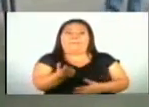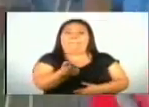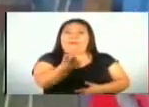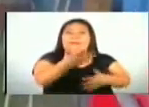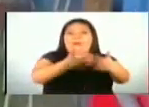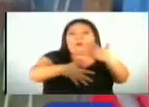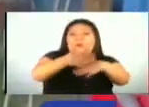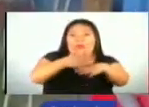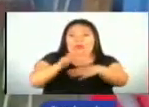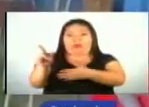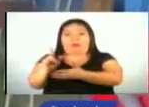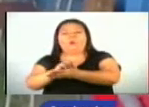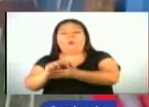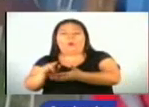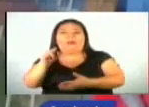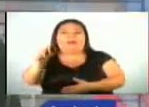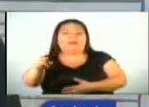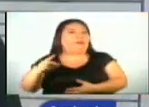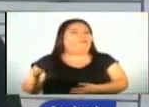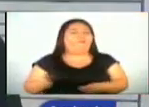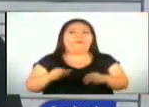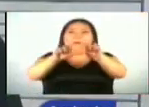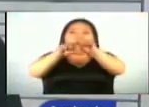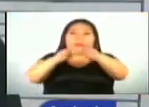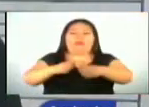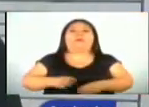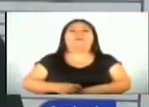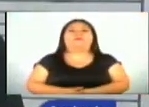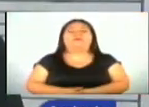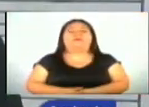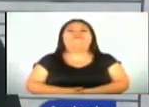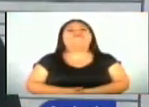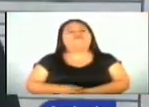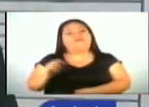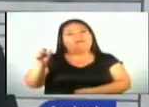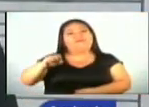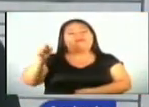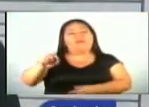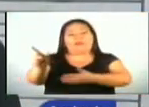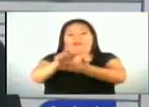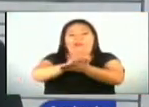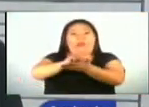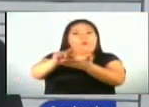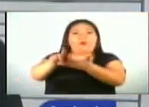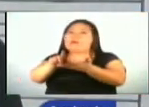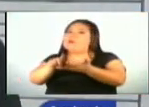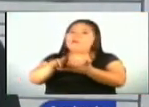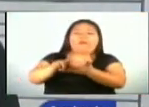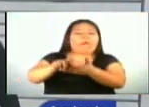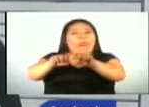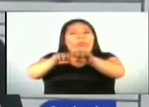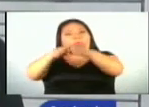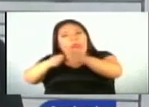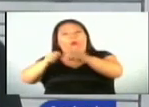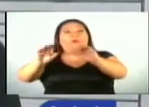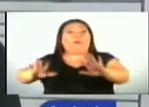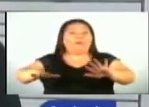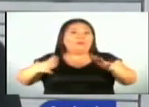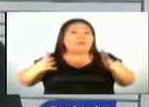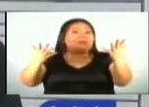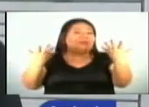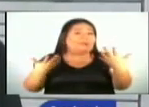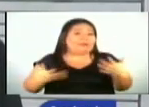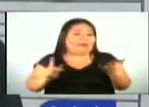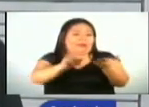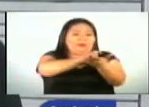zona costera las más vulnerables. Fragilidad en la infraestructura escolar porque tenemos muchas